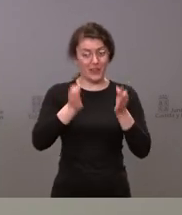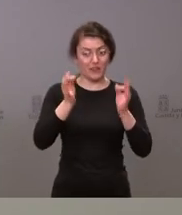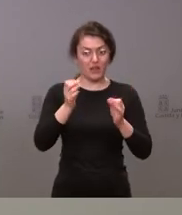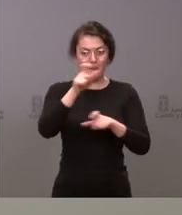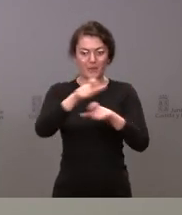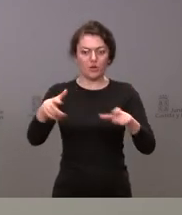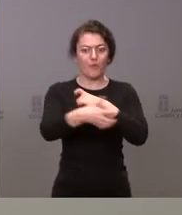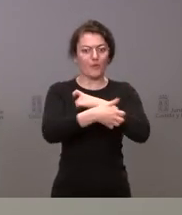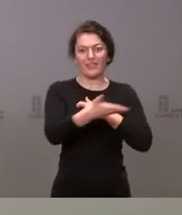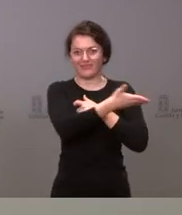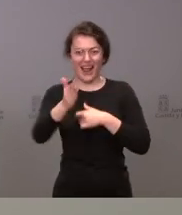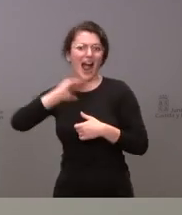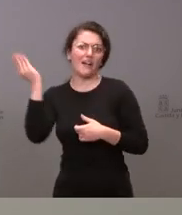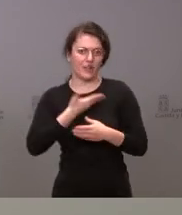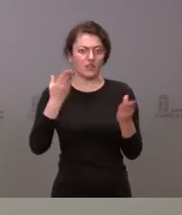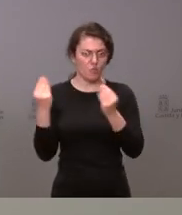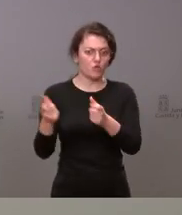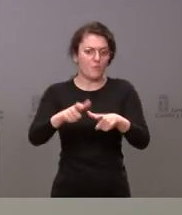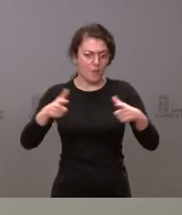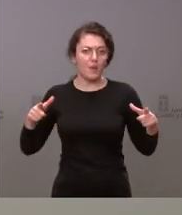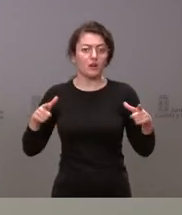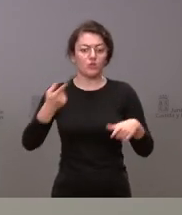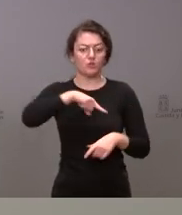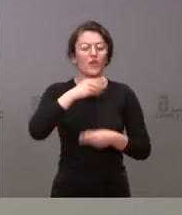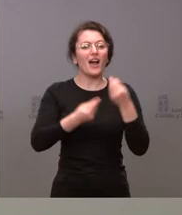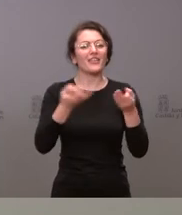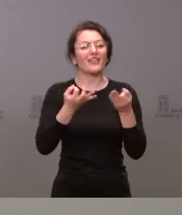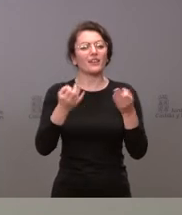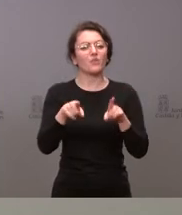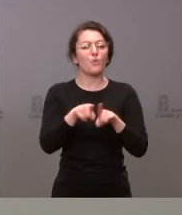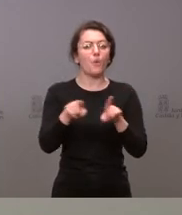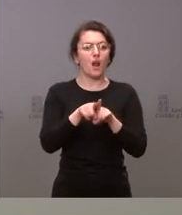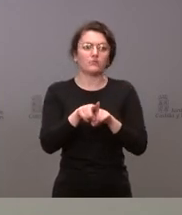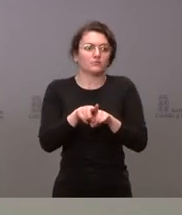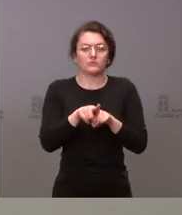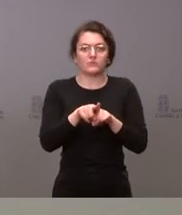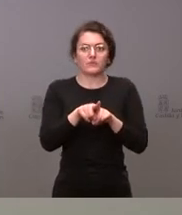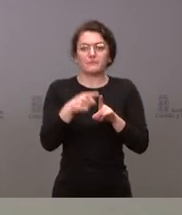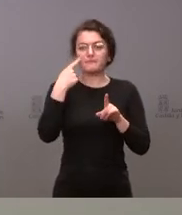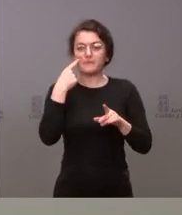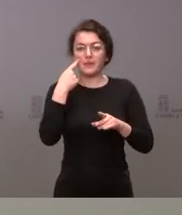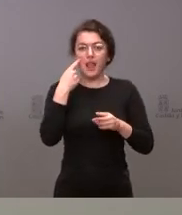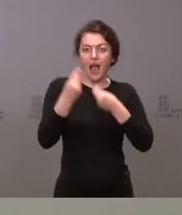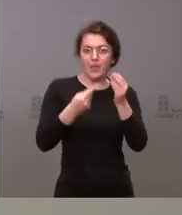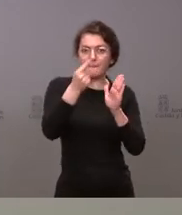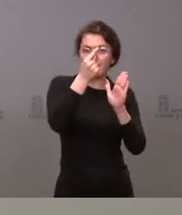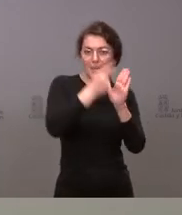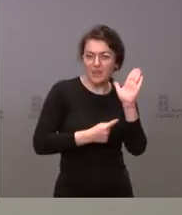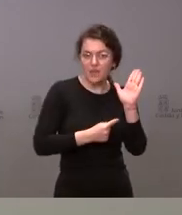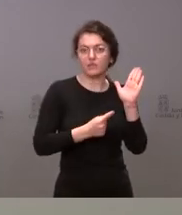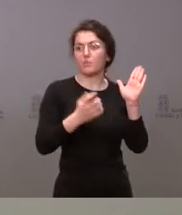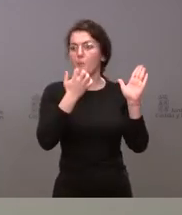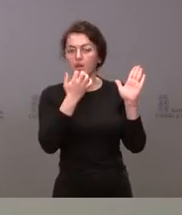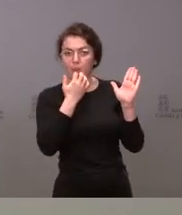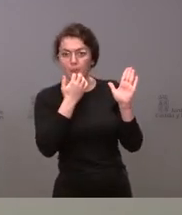nosotros lo que estamos haciendo es tomar medidas en relación con esta cuestión por ejemplo cuando hemos tomado